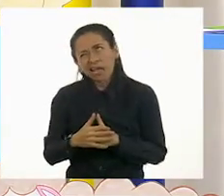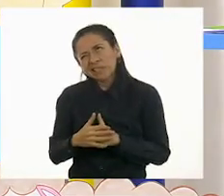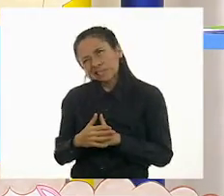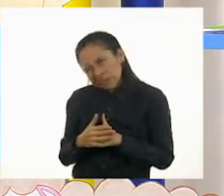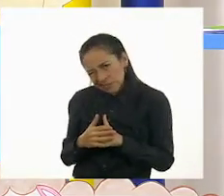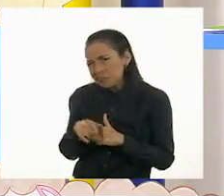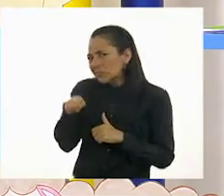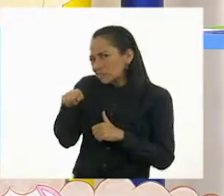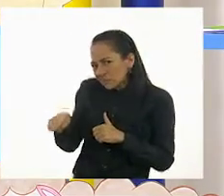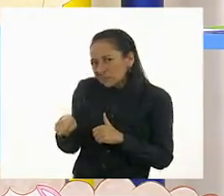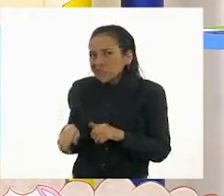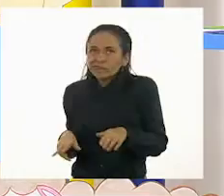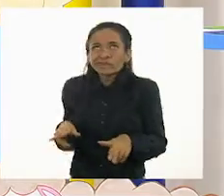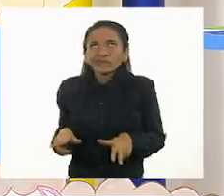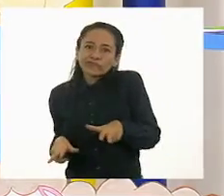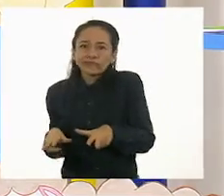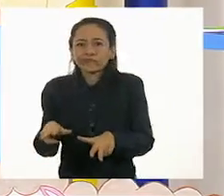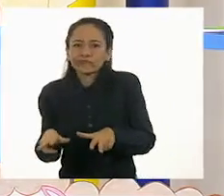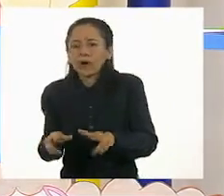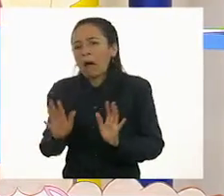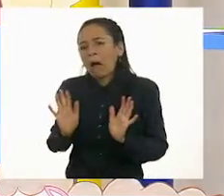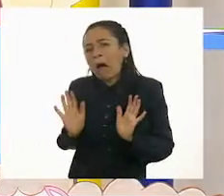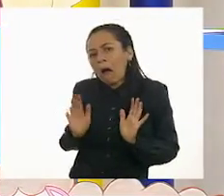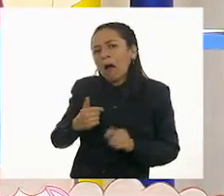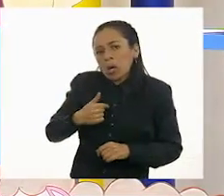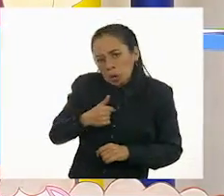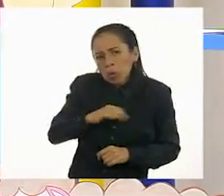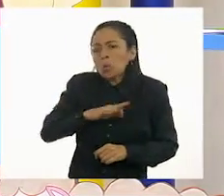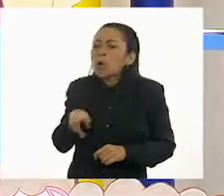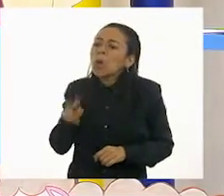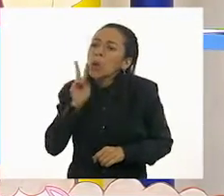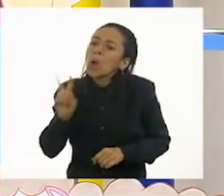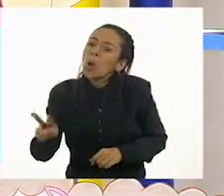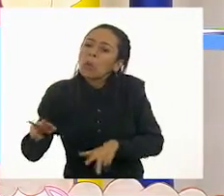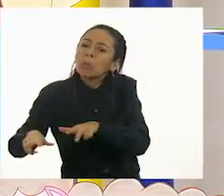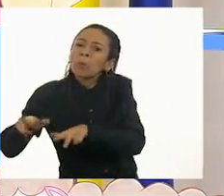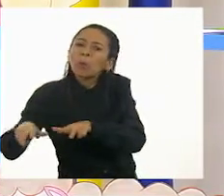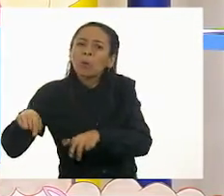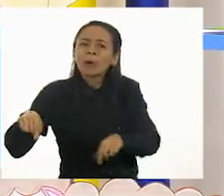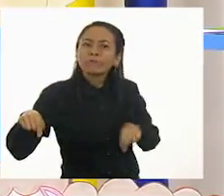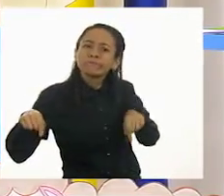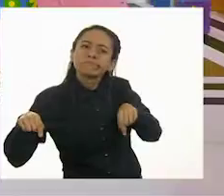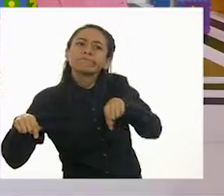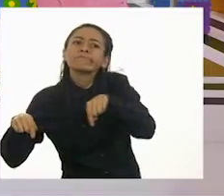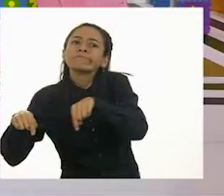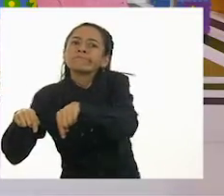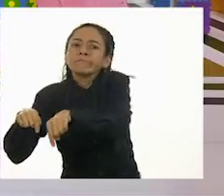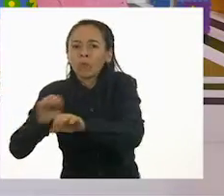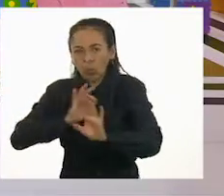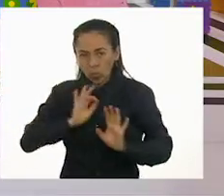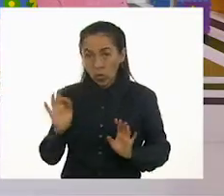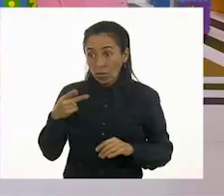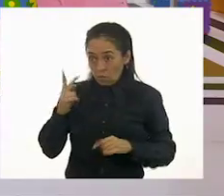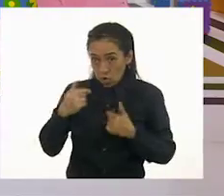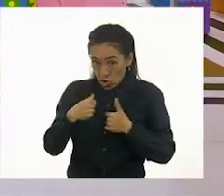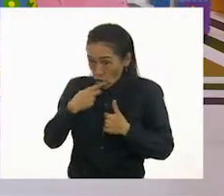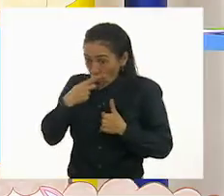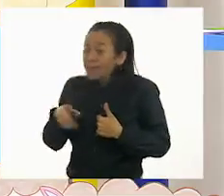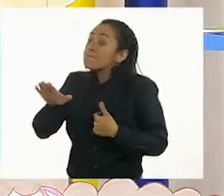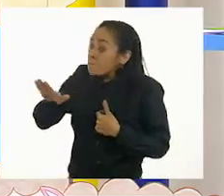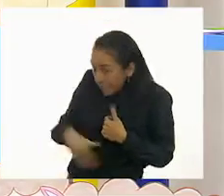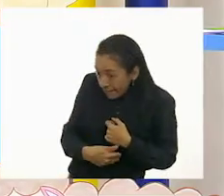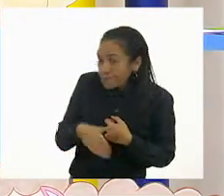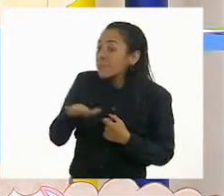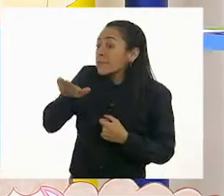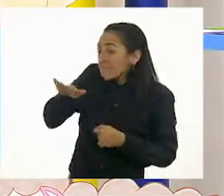la veo caminando, me puedo parar junto a la gallina y la puedo ir acompañando. Pero tal vez si yo le digo, vente para acá o camina, probablemente sí me